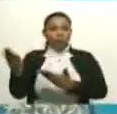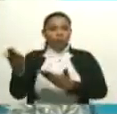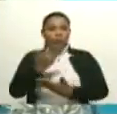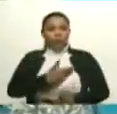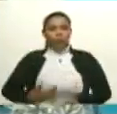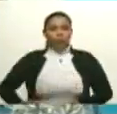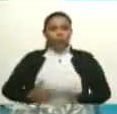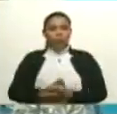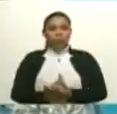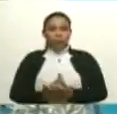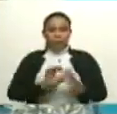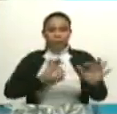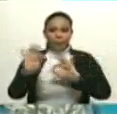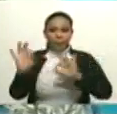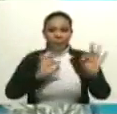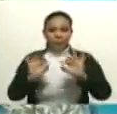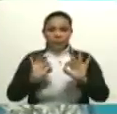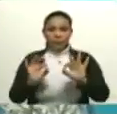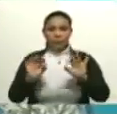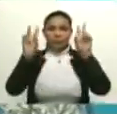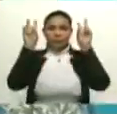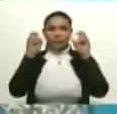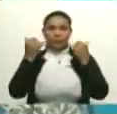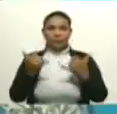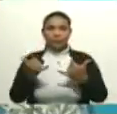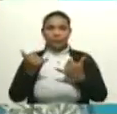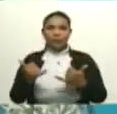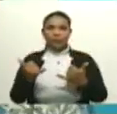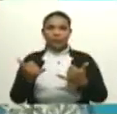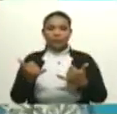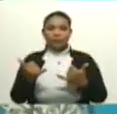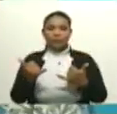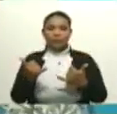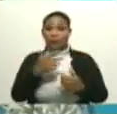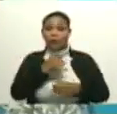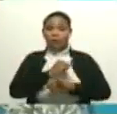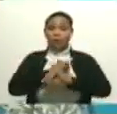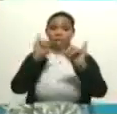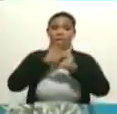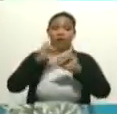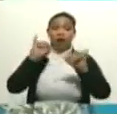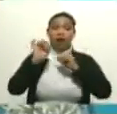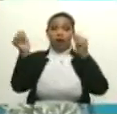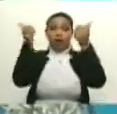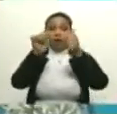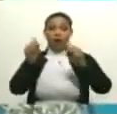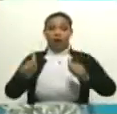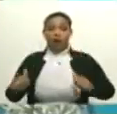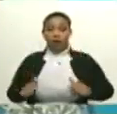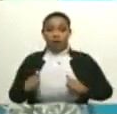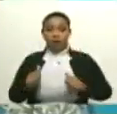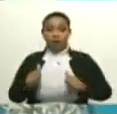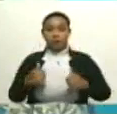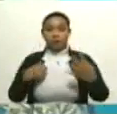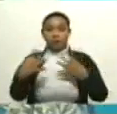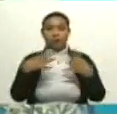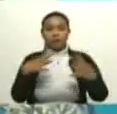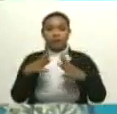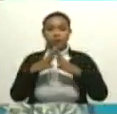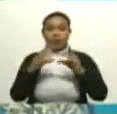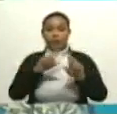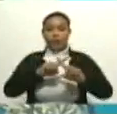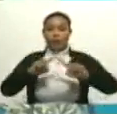preparándose para unos estrenos ahora. No cesa la actividad de las artes escénicas con el festival, todo lo contrario.